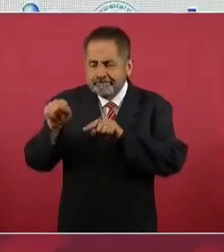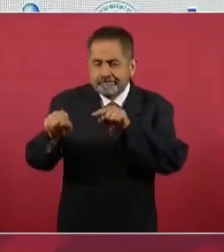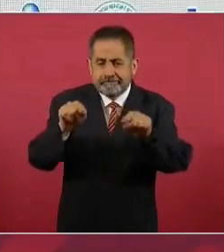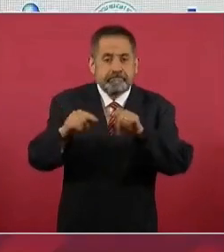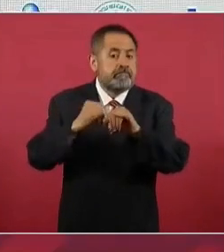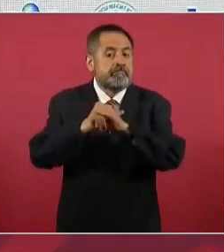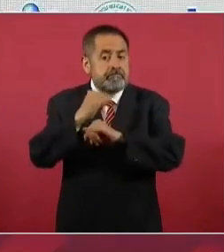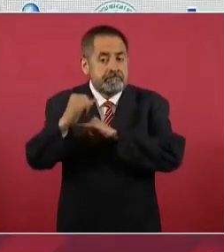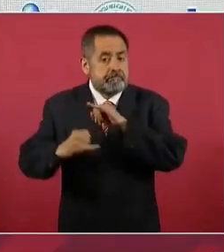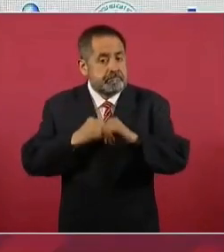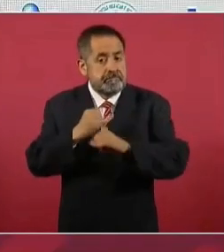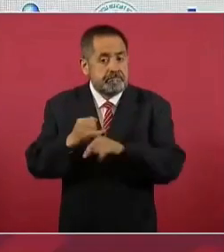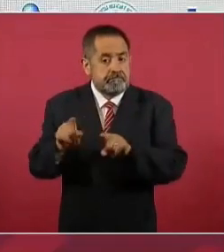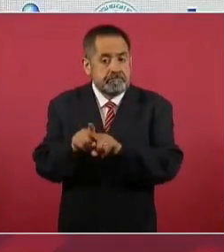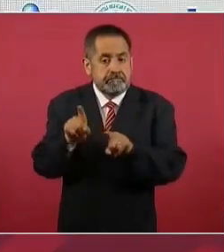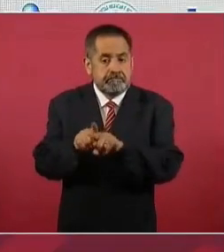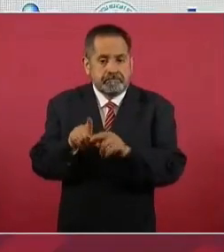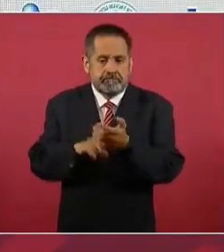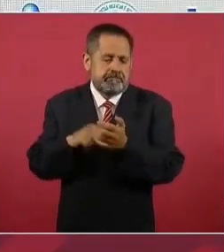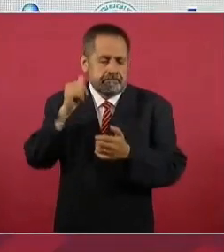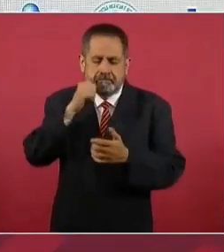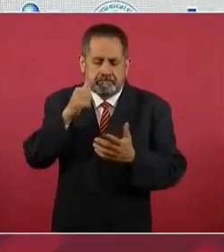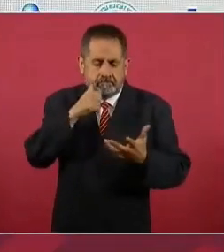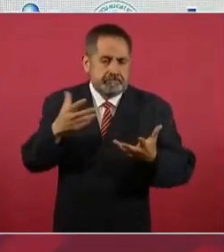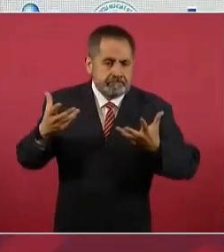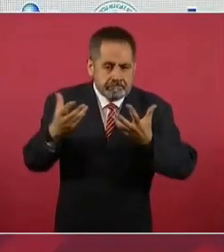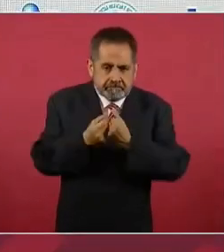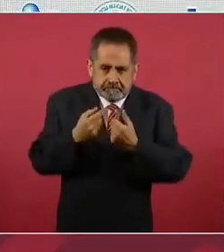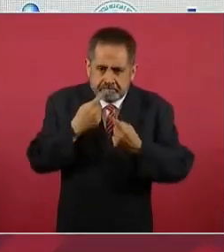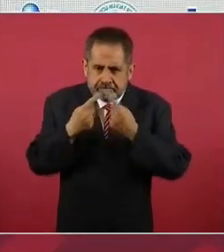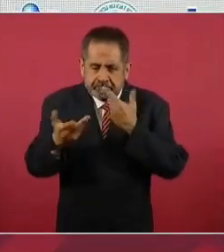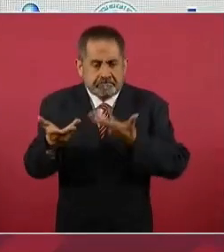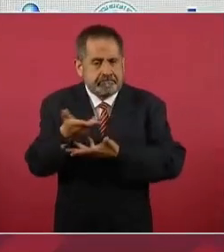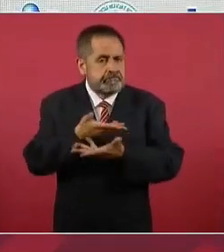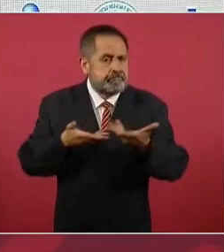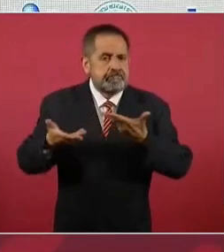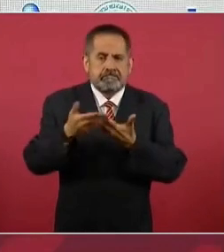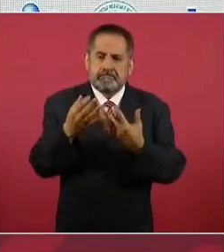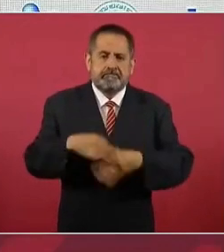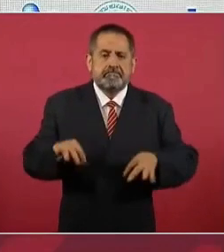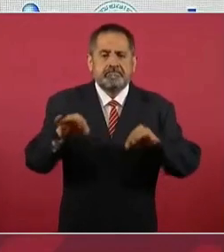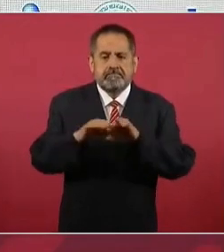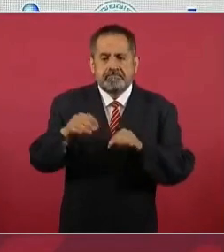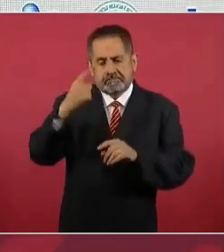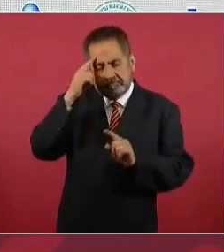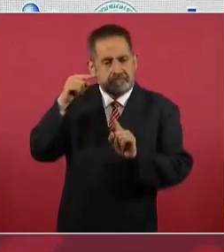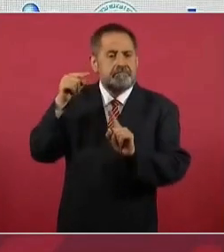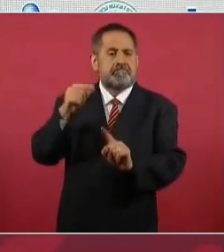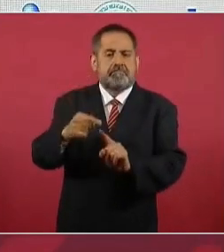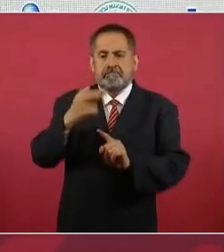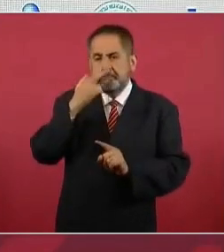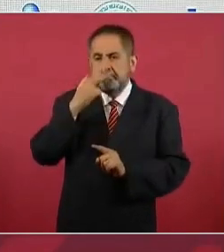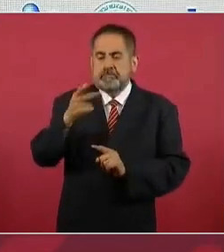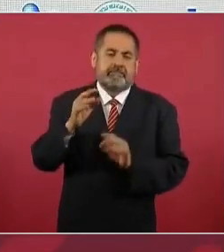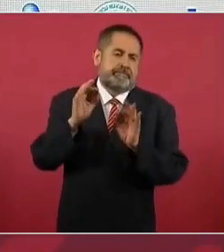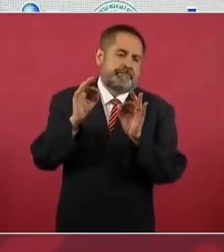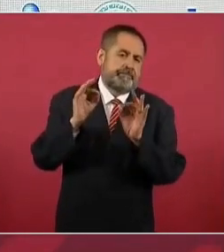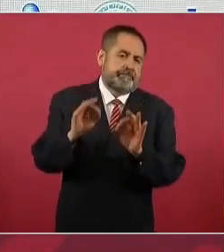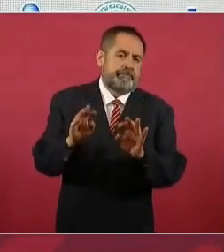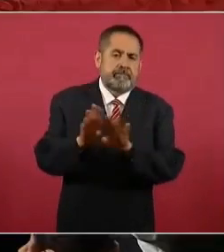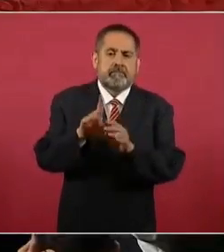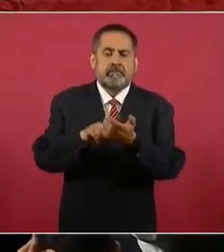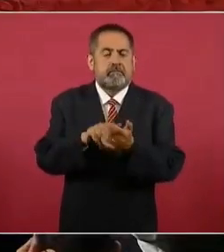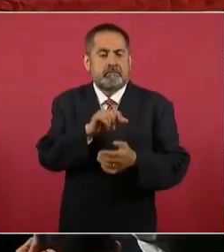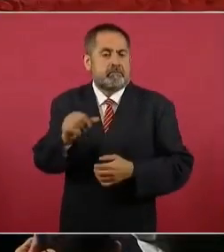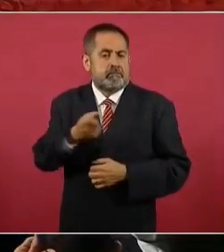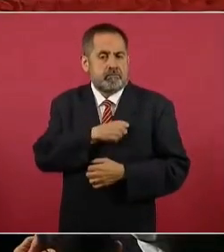internacionales que como en todo desarrollo científico han sido también importantes y algunas instancias también de